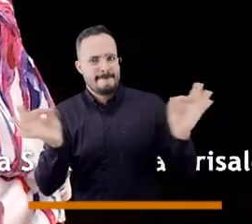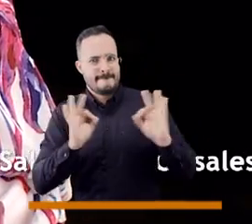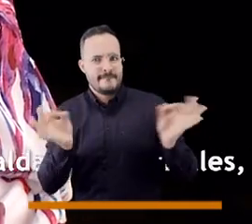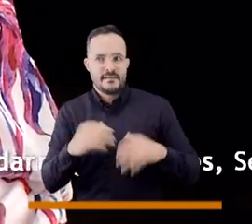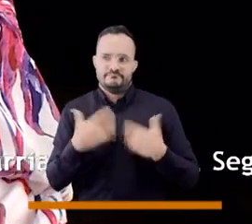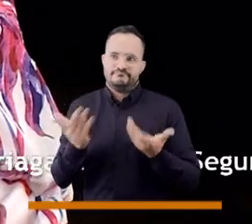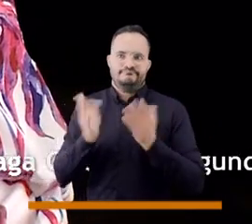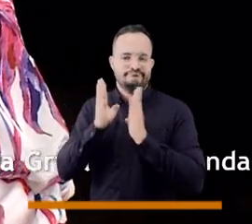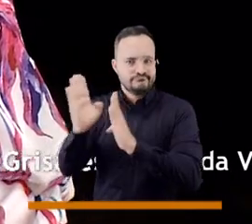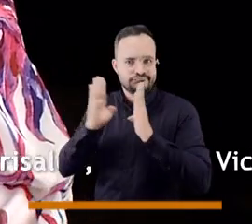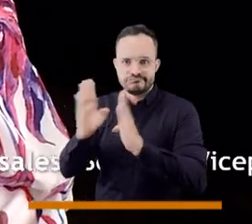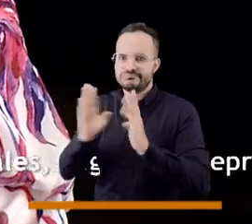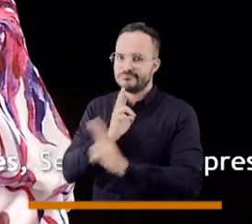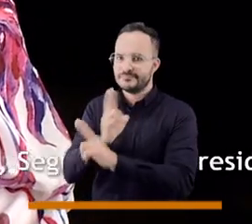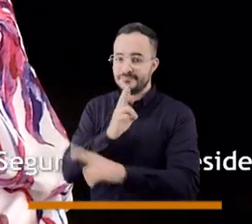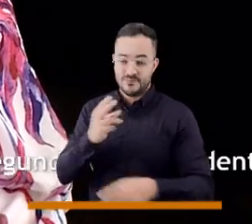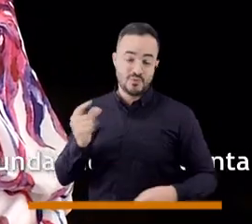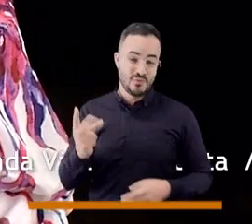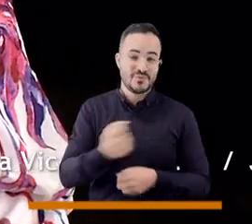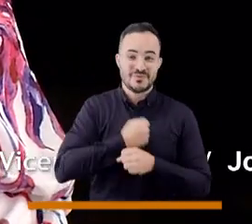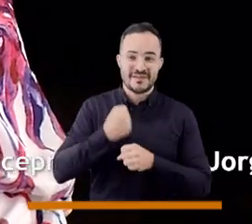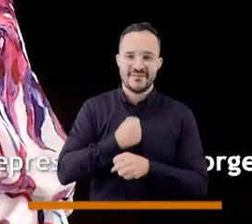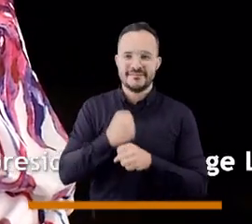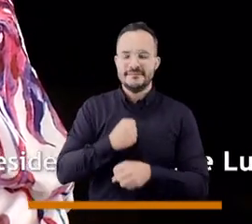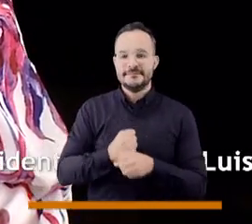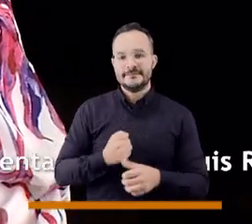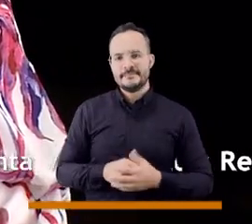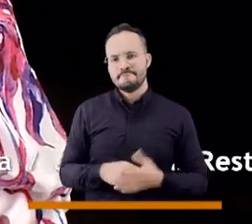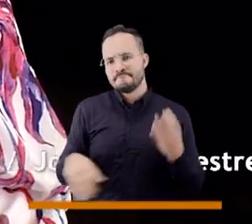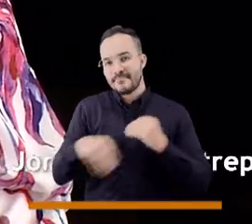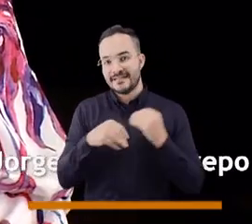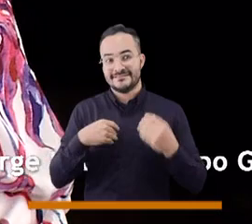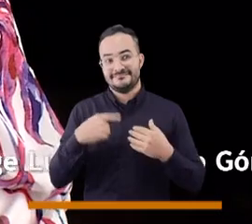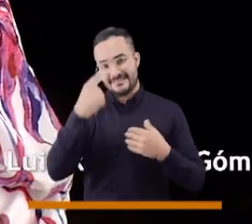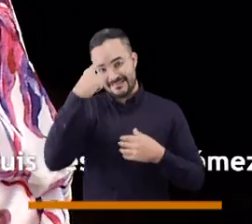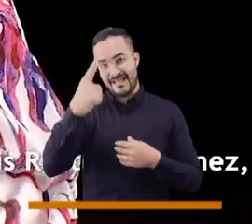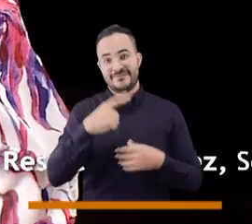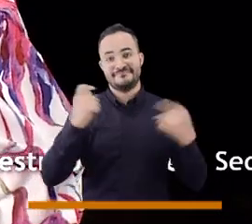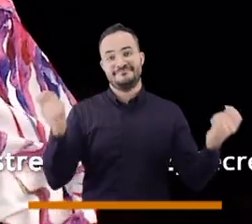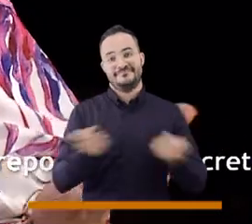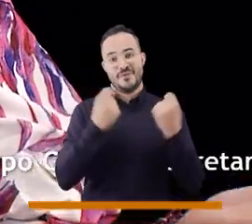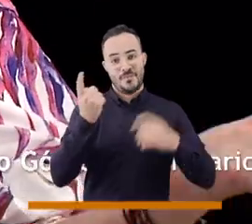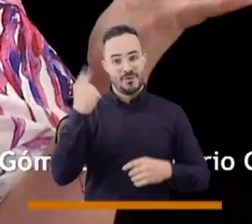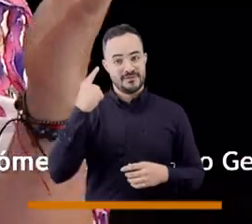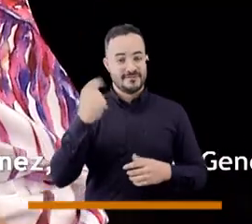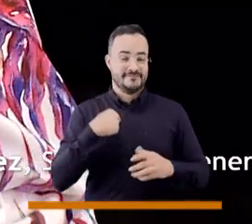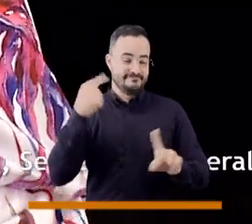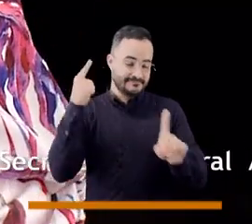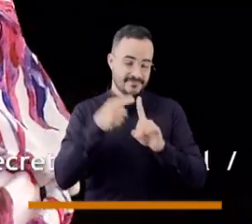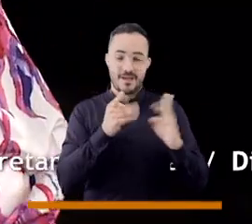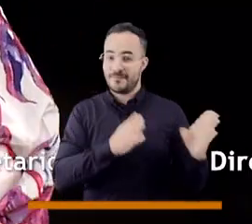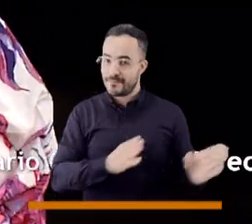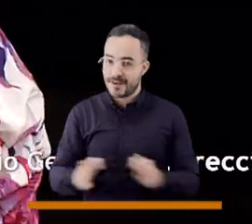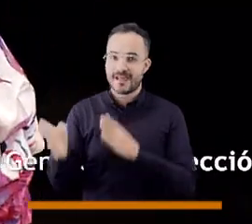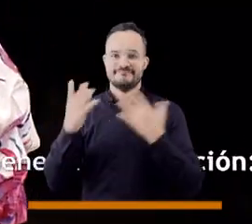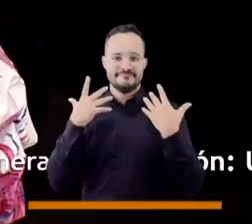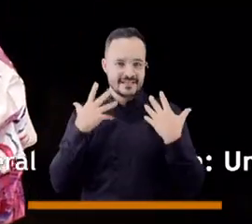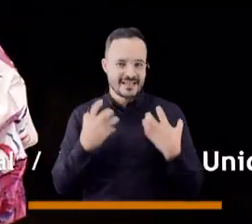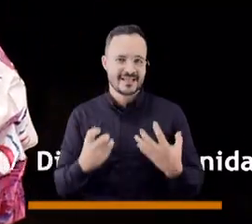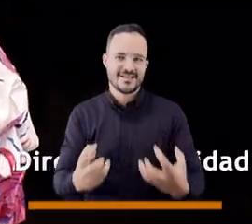entonces nada, mucho trabajo y obviamente también se nos viene campaña política porque pensamos volver a